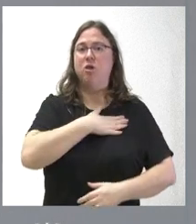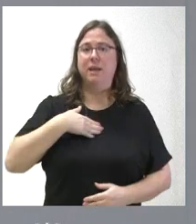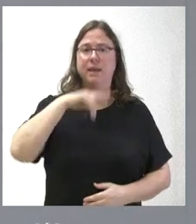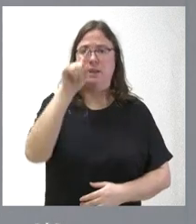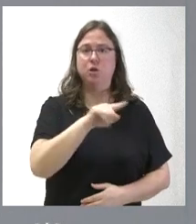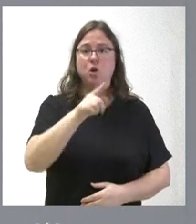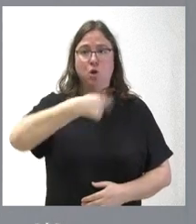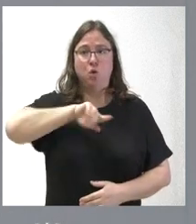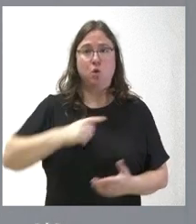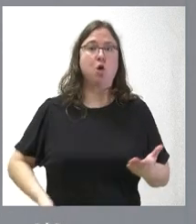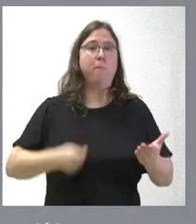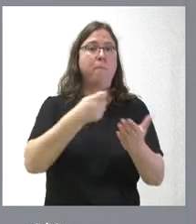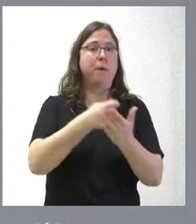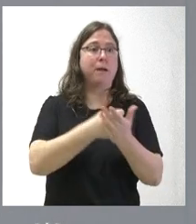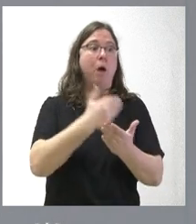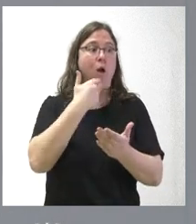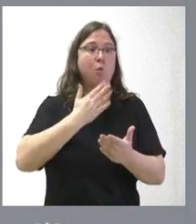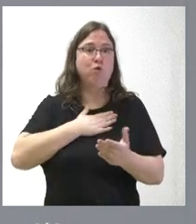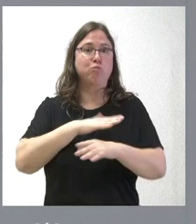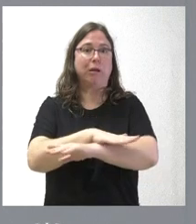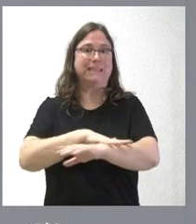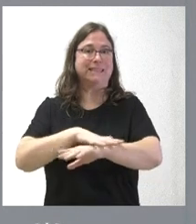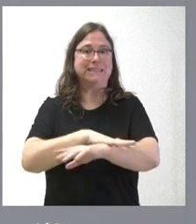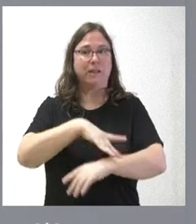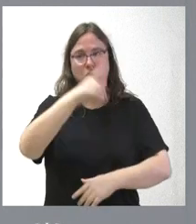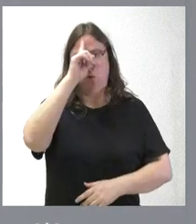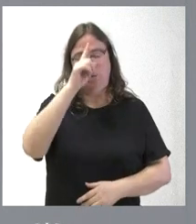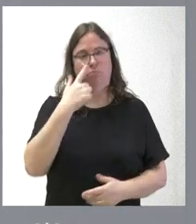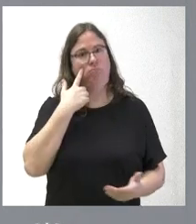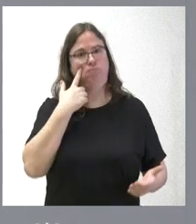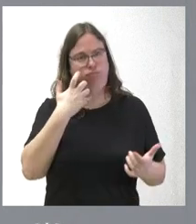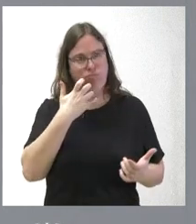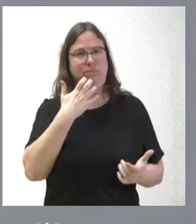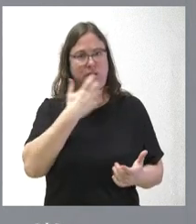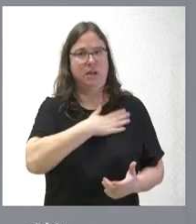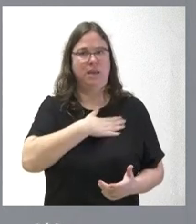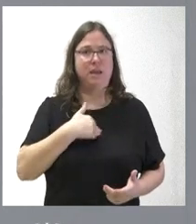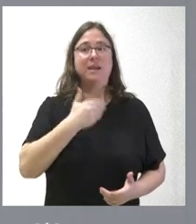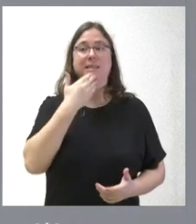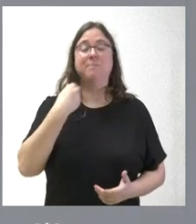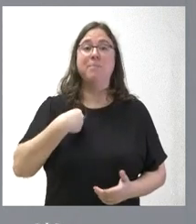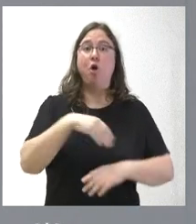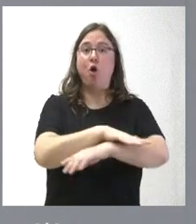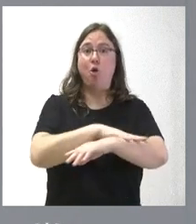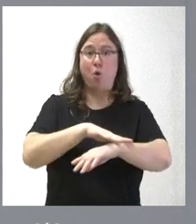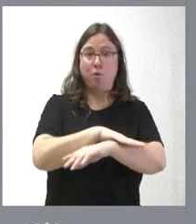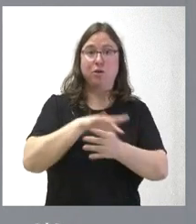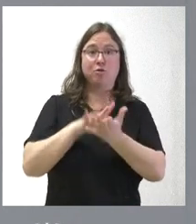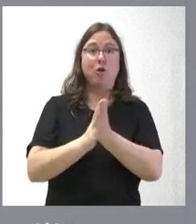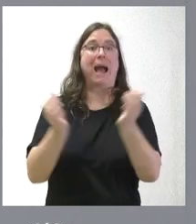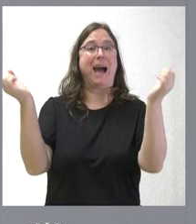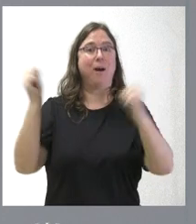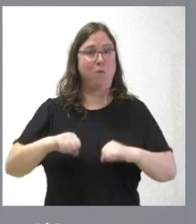nosotros paguemos alguna infraestructura del Estado, pero sería llamativo si así fuera que el mismo Gobierno que llega a un acuerdo con los